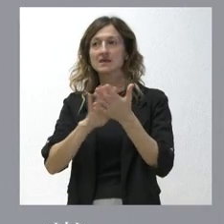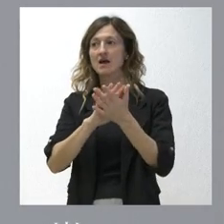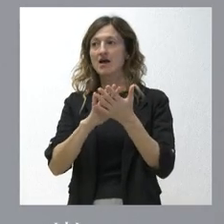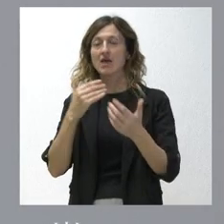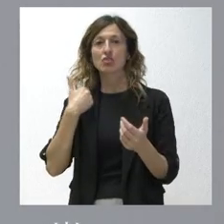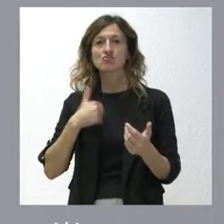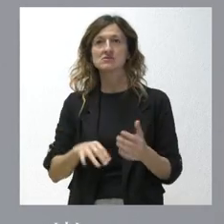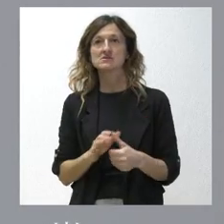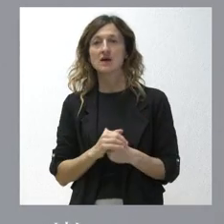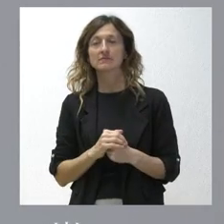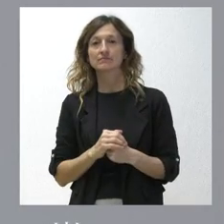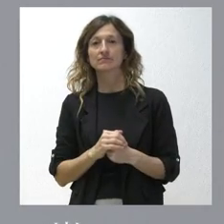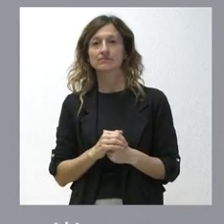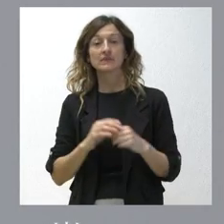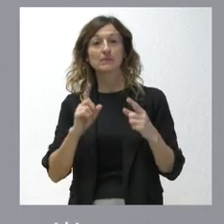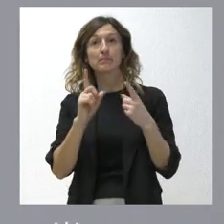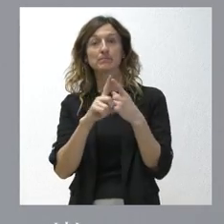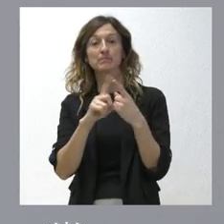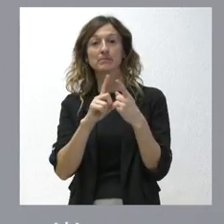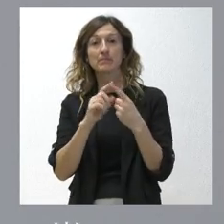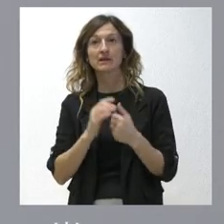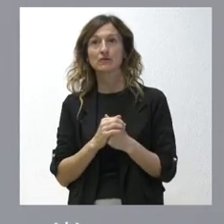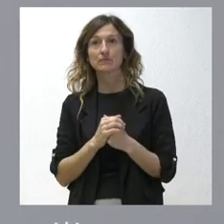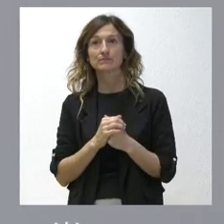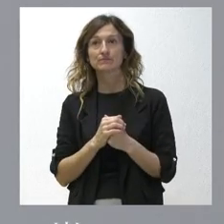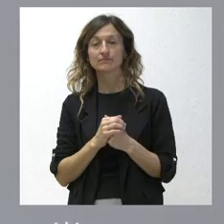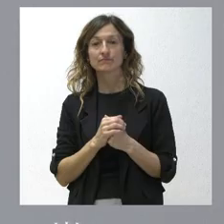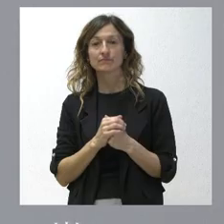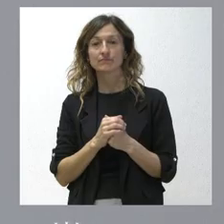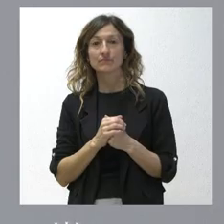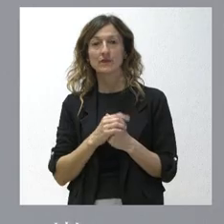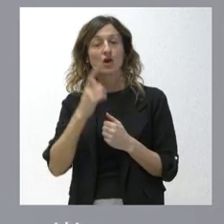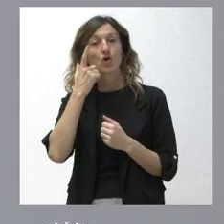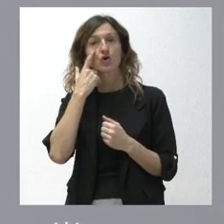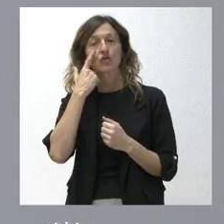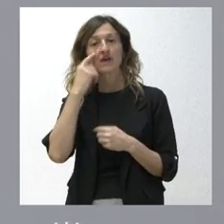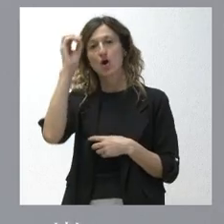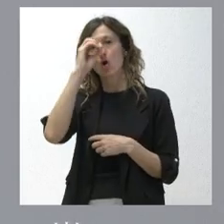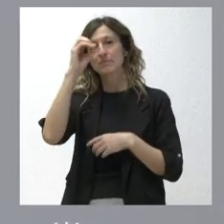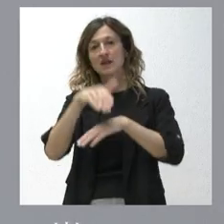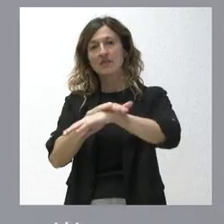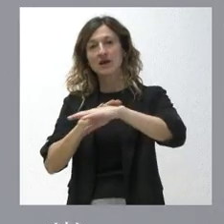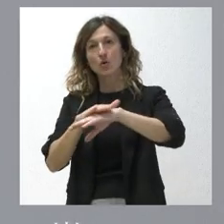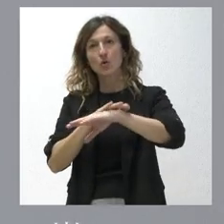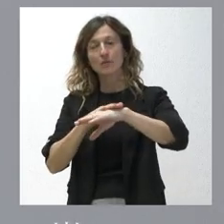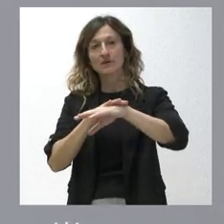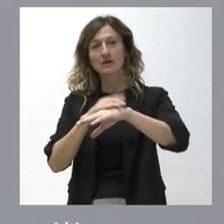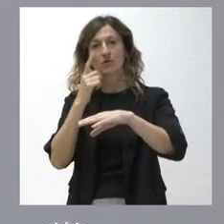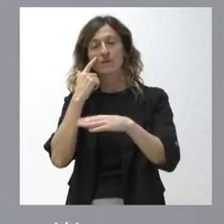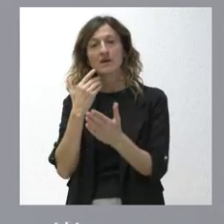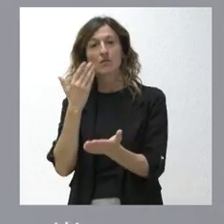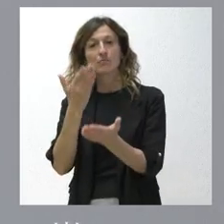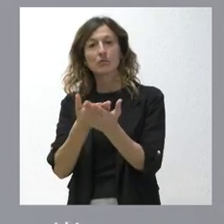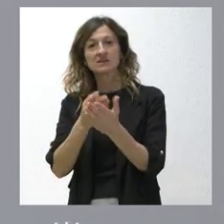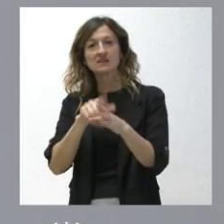anteriormente. En primer lugar, conocer la posición del Gobierno y formular una propuesta en torno a una